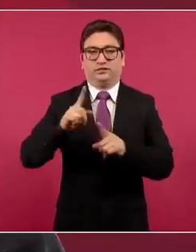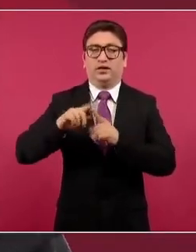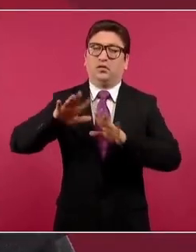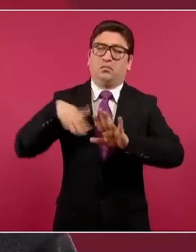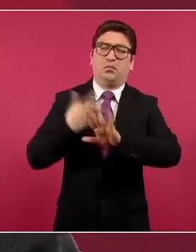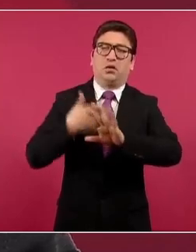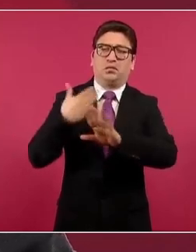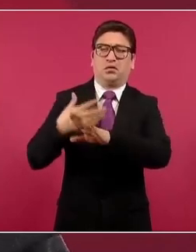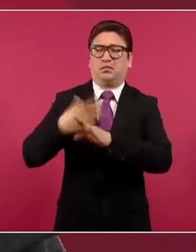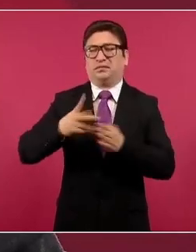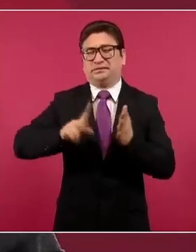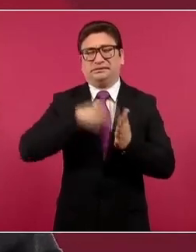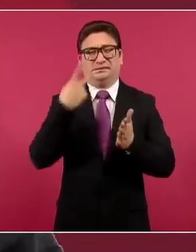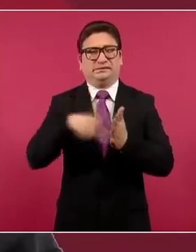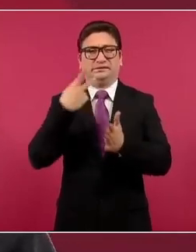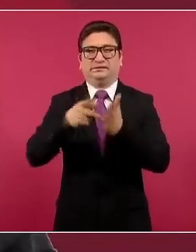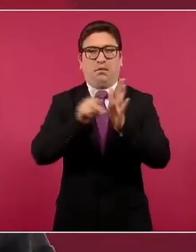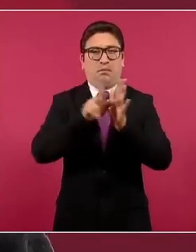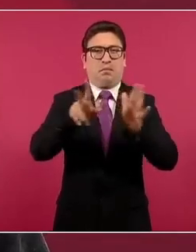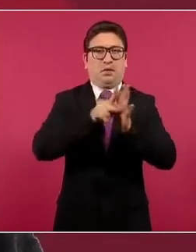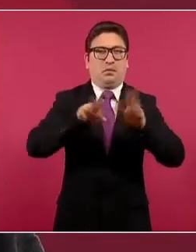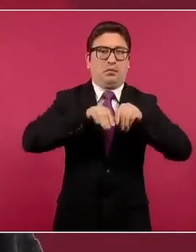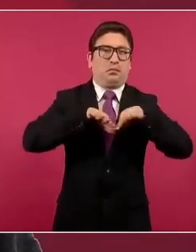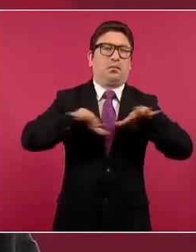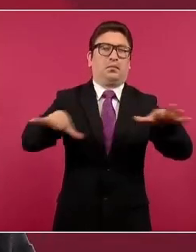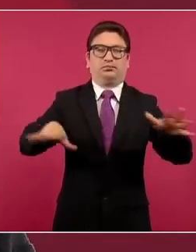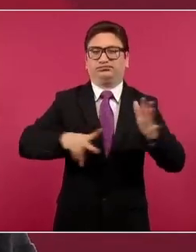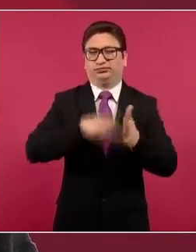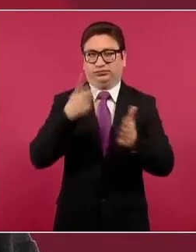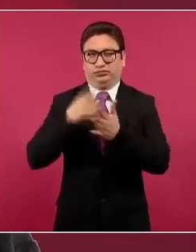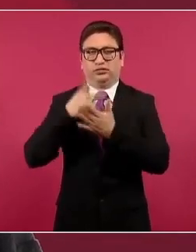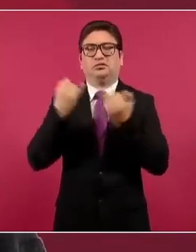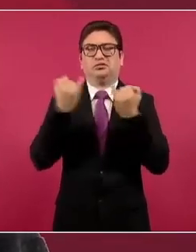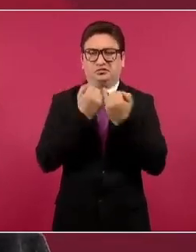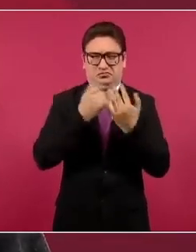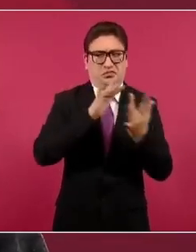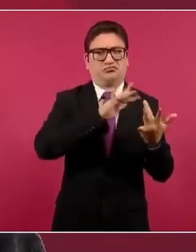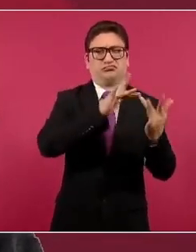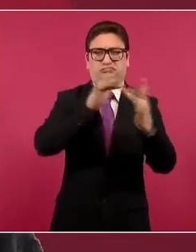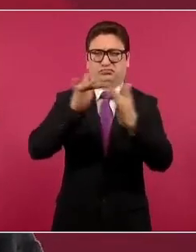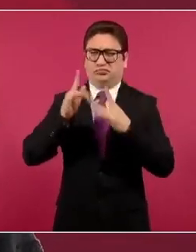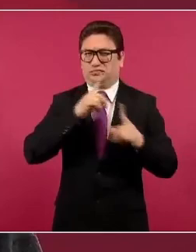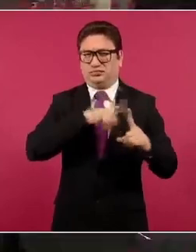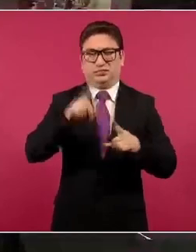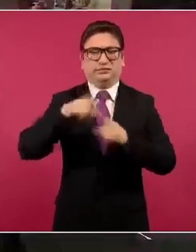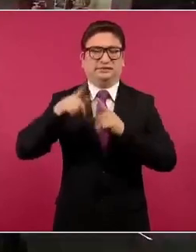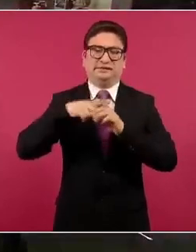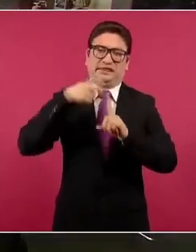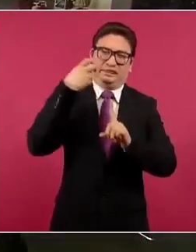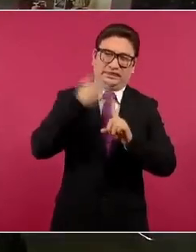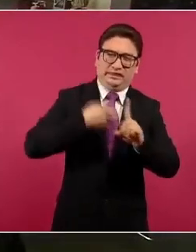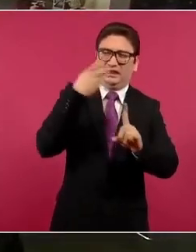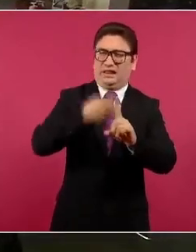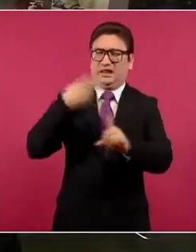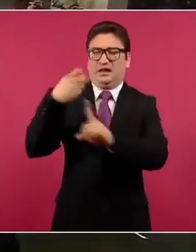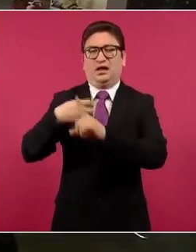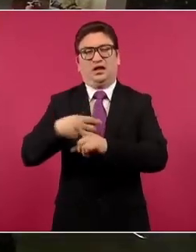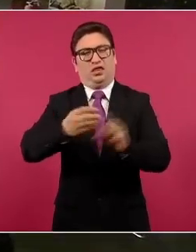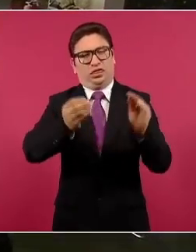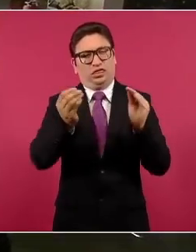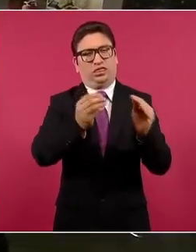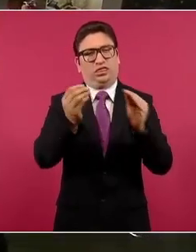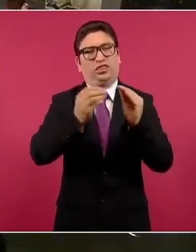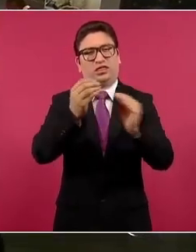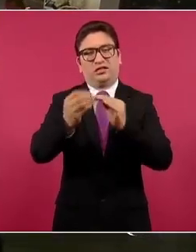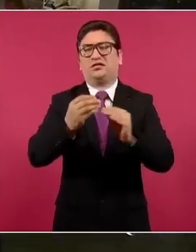descalificaciones desde los medios de comunicación y también en redes sociales. La crítica y el debate forman parte